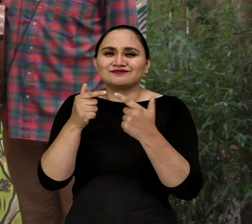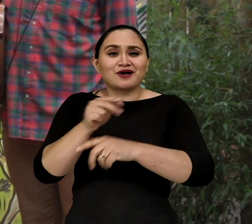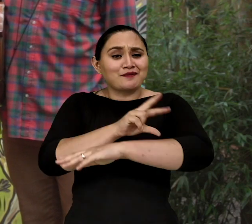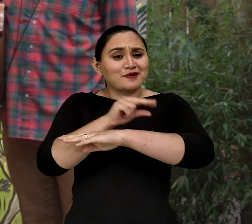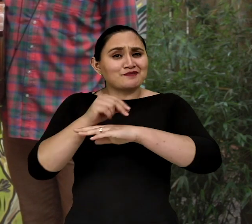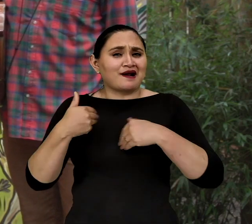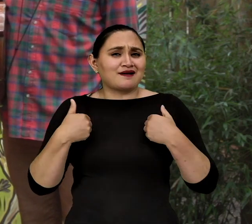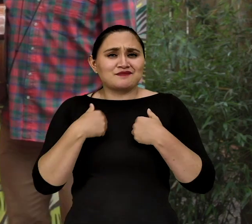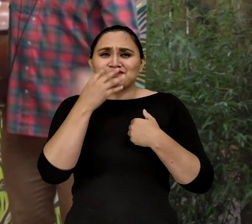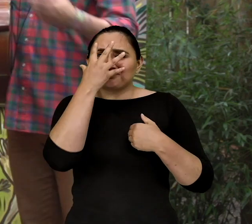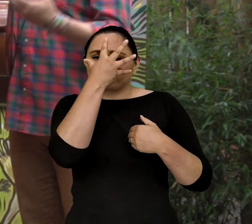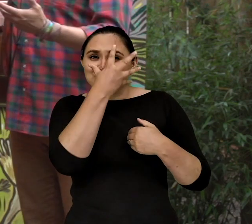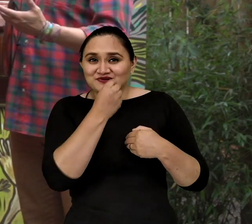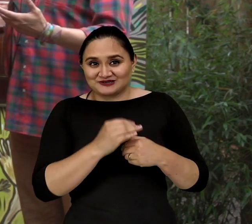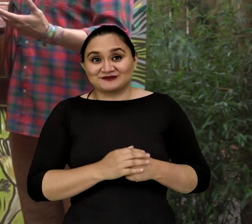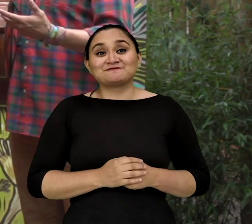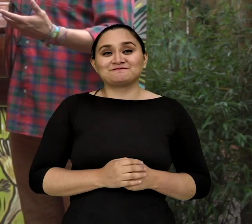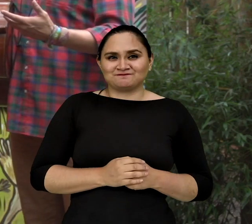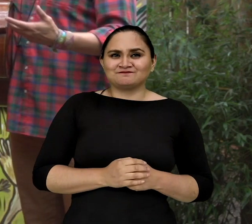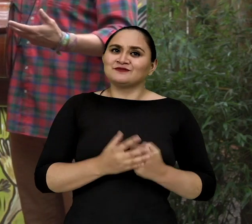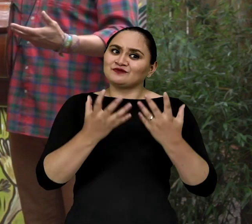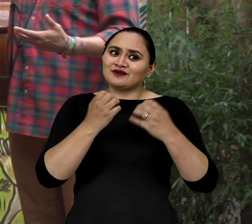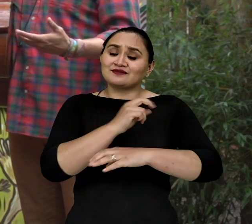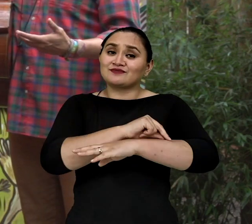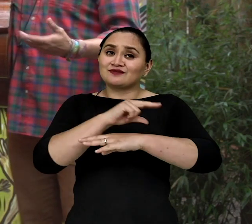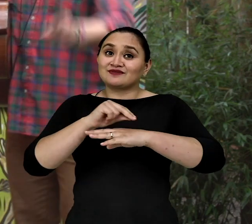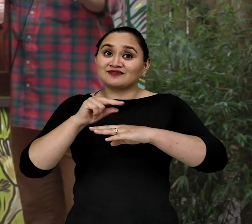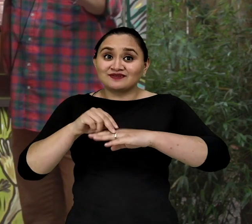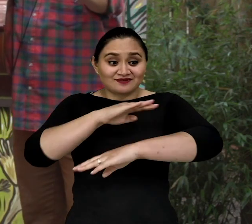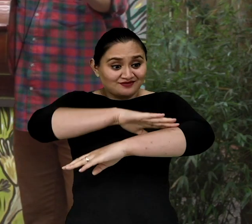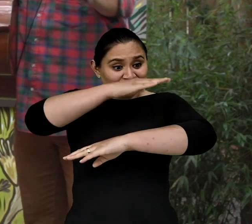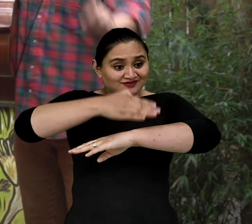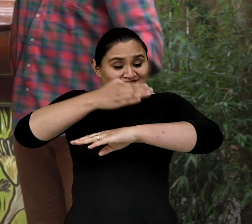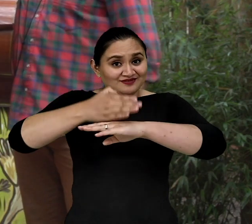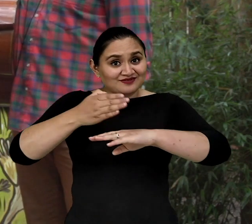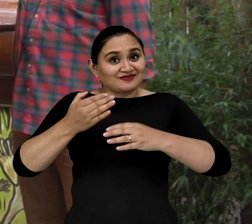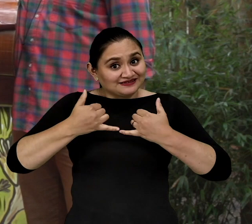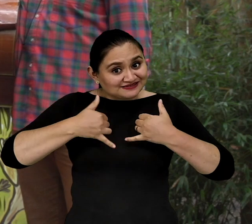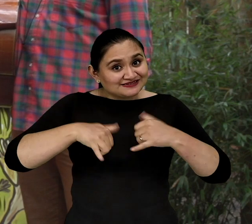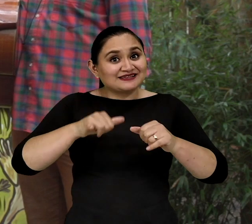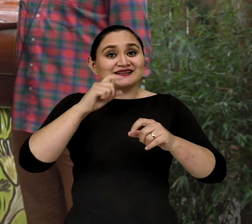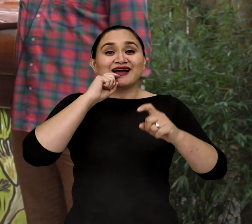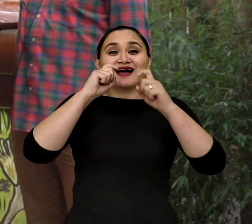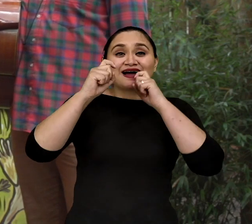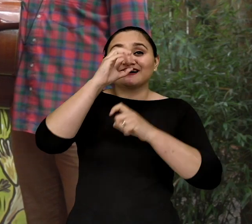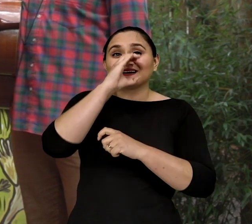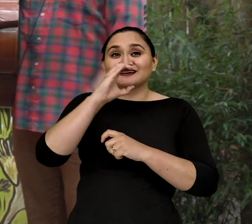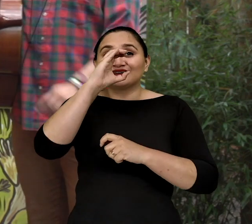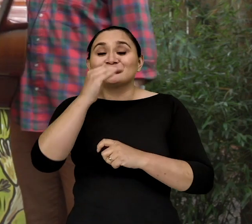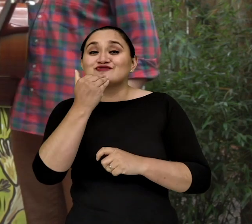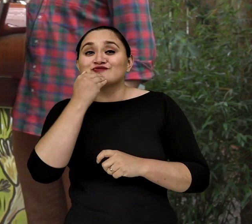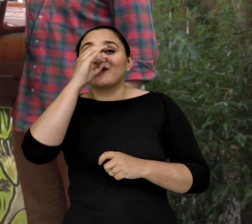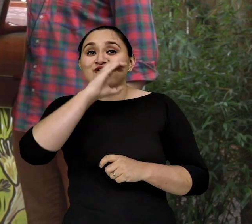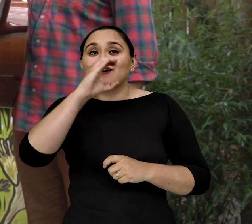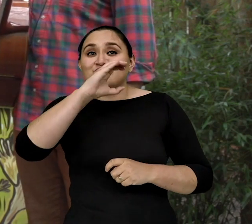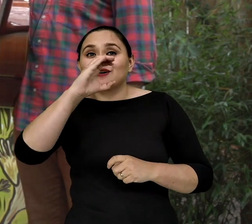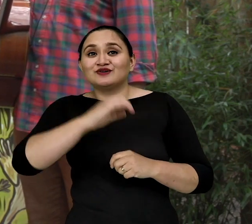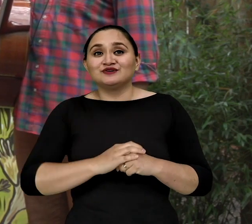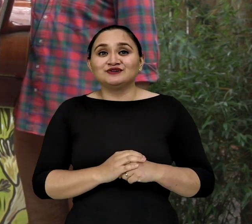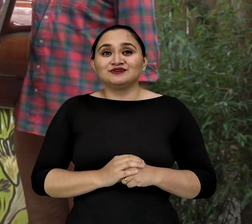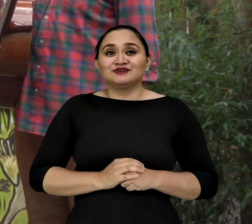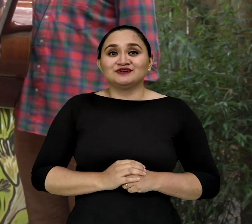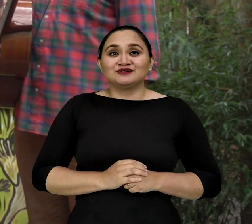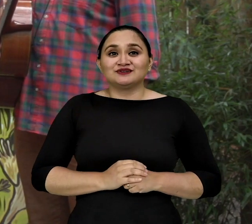maravillosa especie Vamos a dejar que las ranitas marsupiales Andinas vuelvan a cantar, ¿verdad? Así es ¿Cómo cantan las ranitas